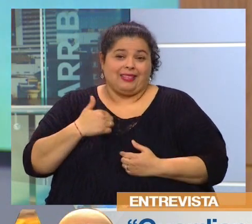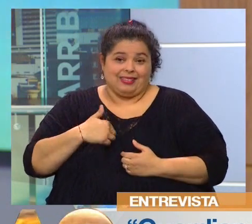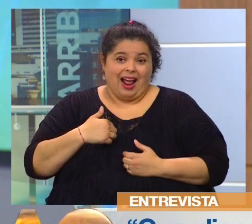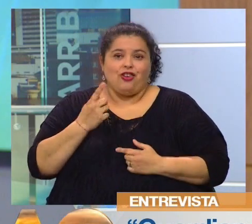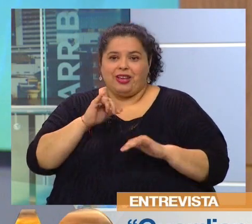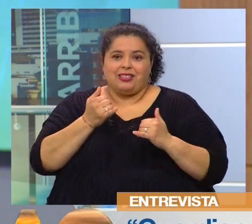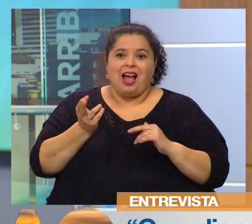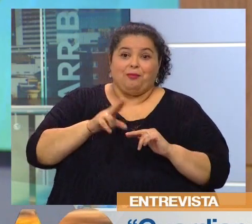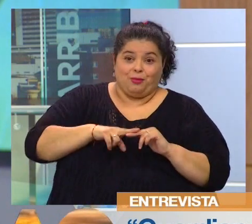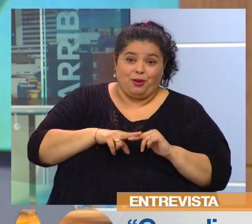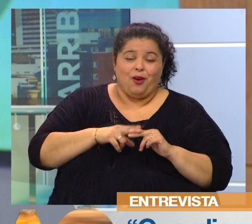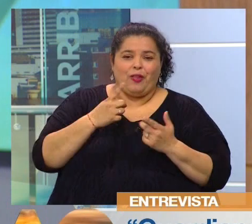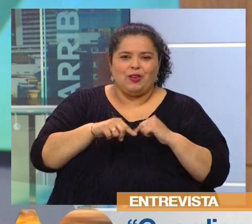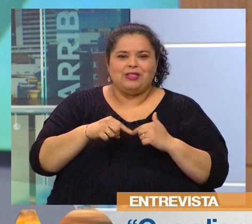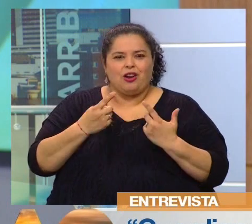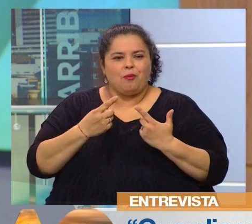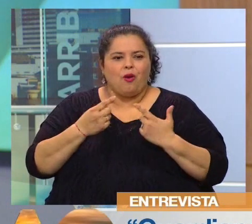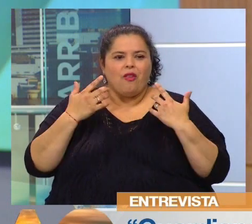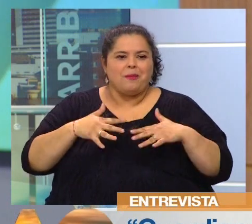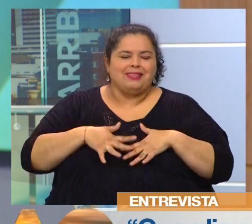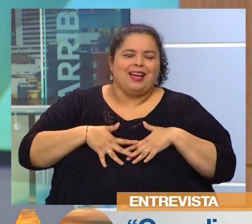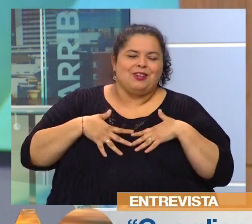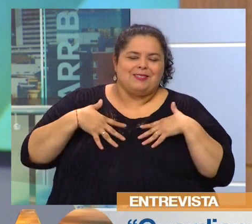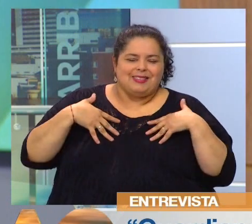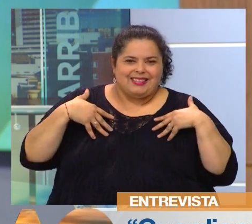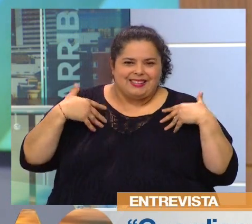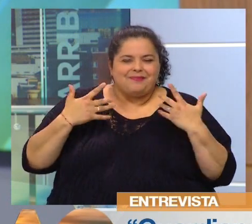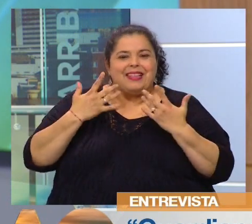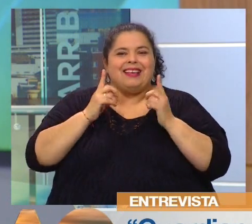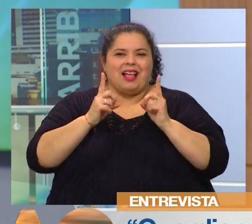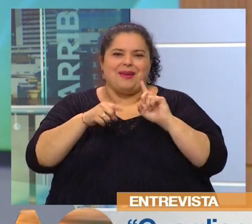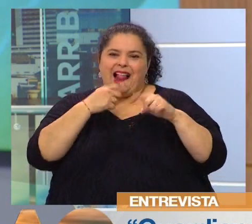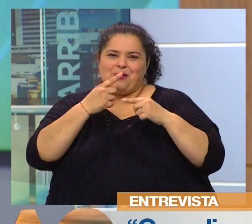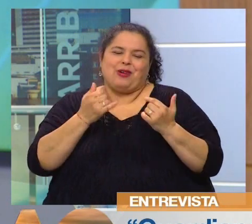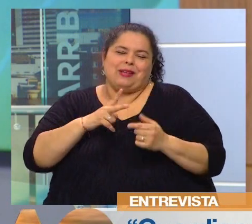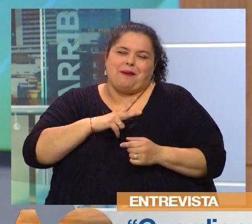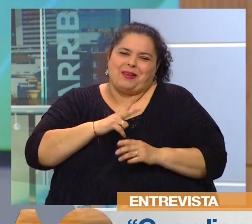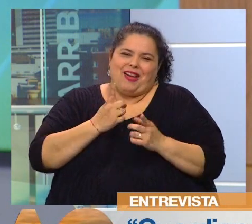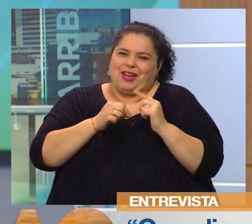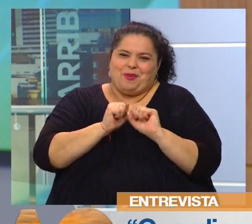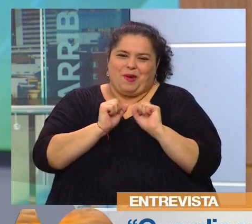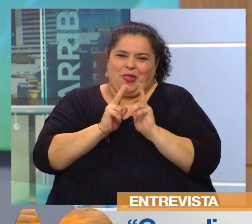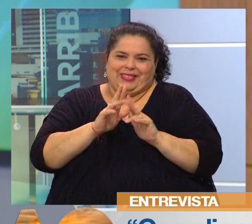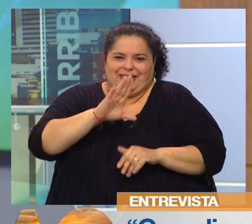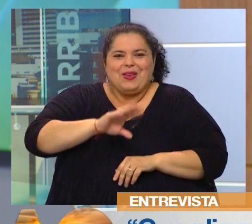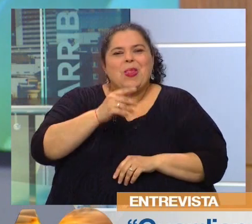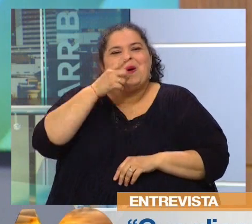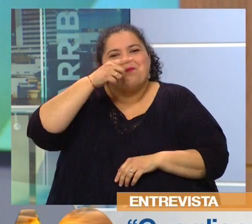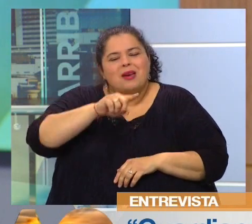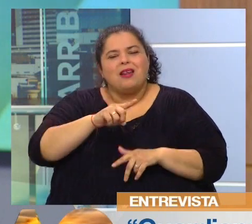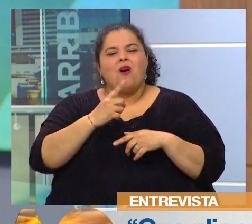Y otras cosas, ¿no? Muy conmovedoras, capaz que más privadas. No las puedo comentar mucho. Pero sí tiene que ver con